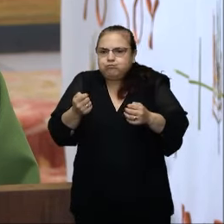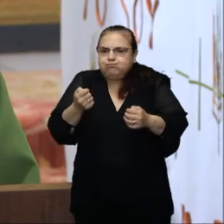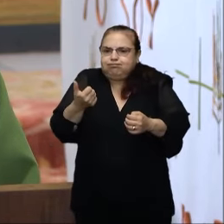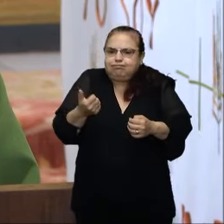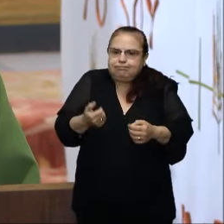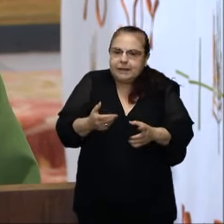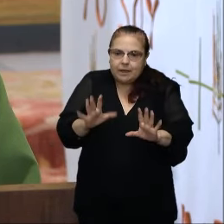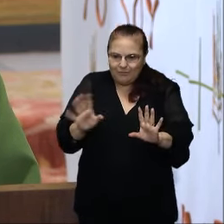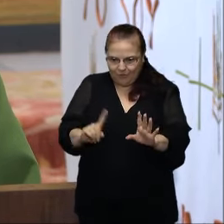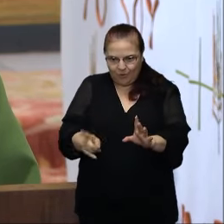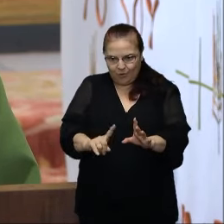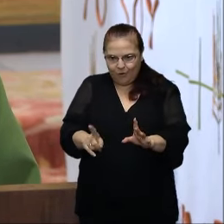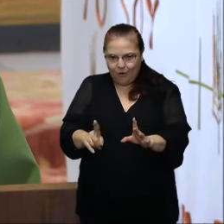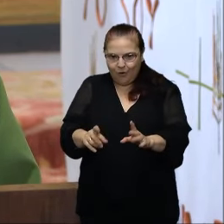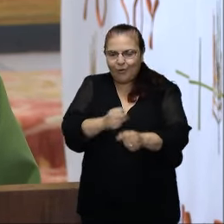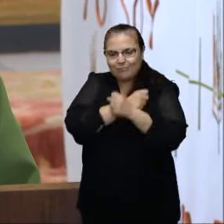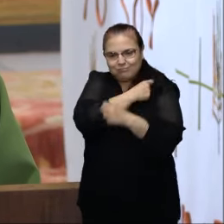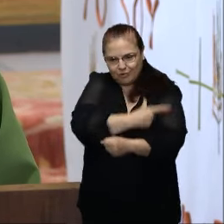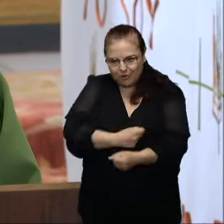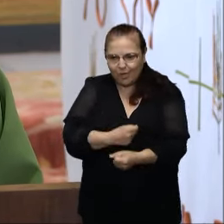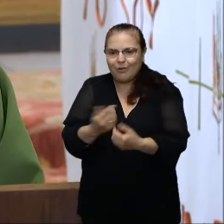Es una actitud de corazón.